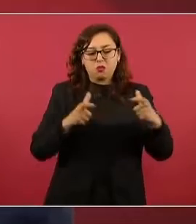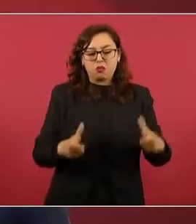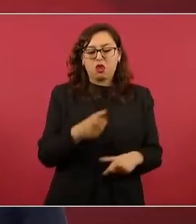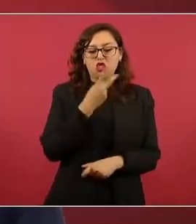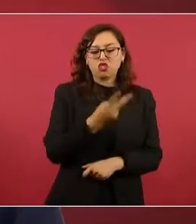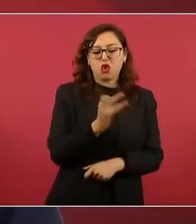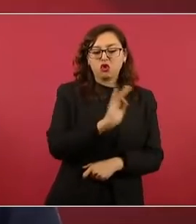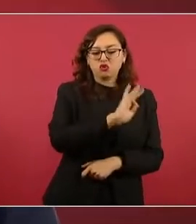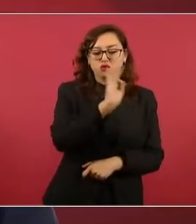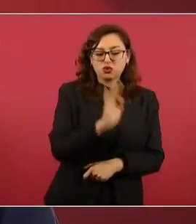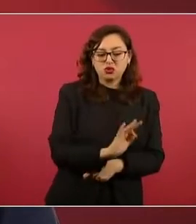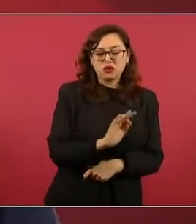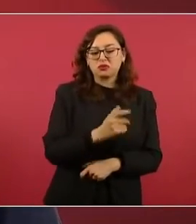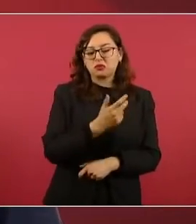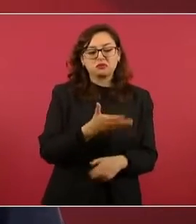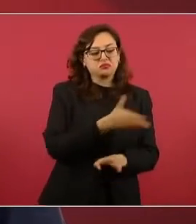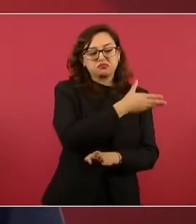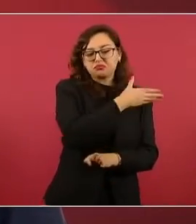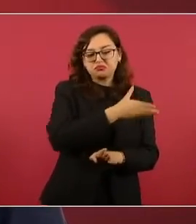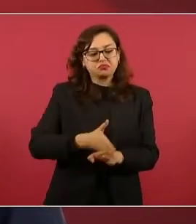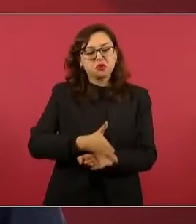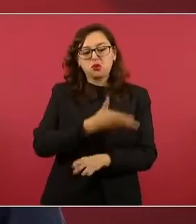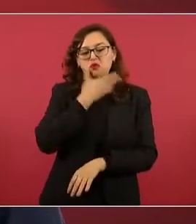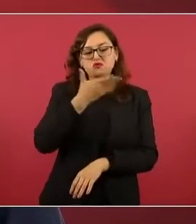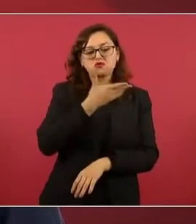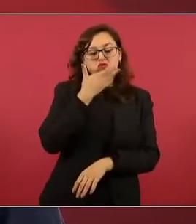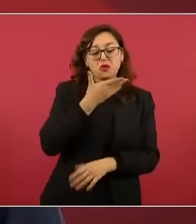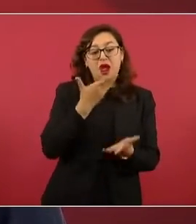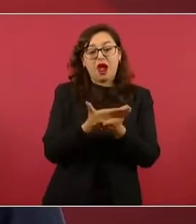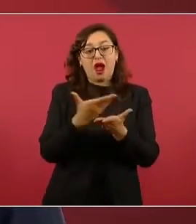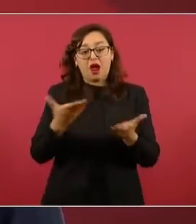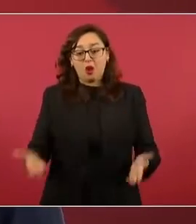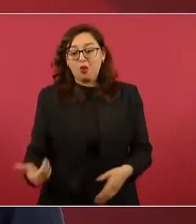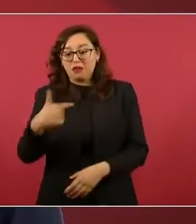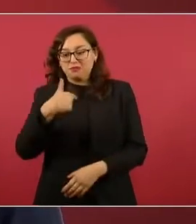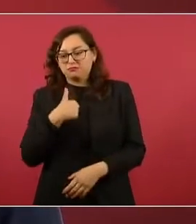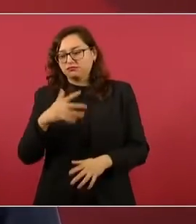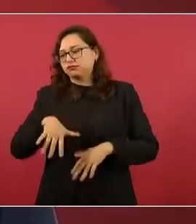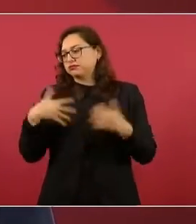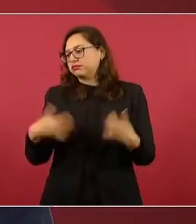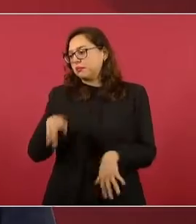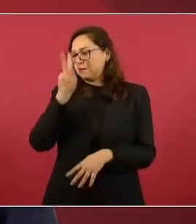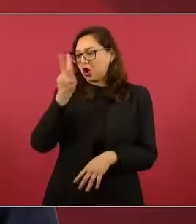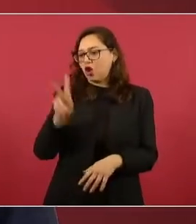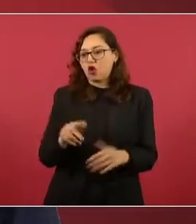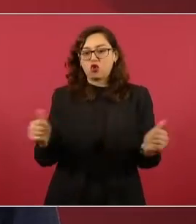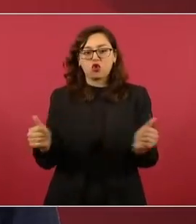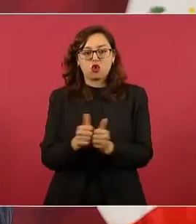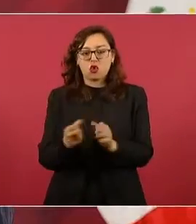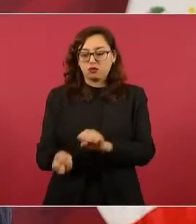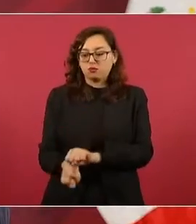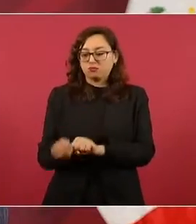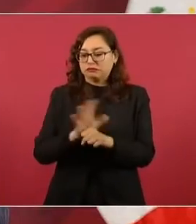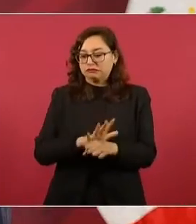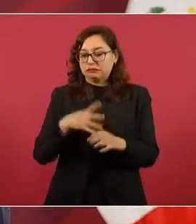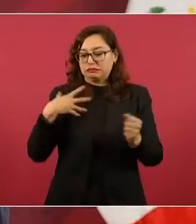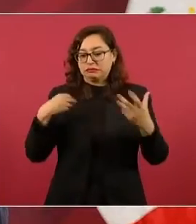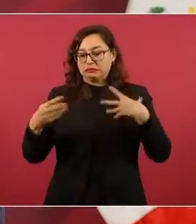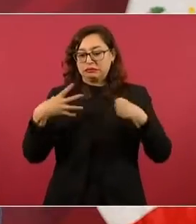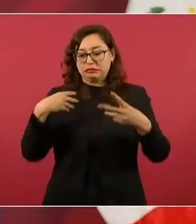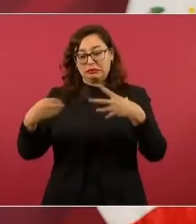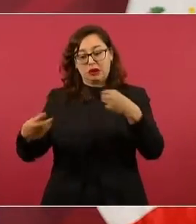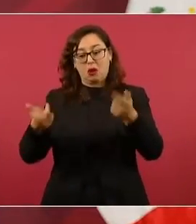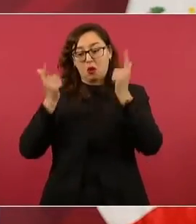una situación todavía peor, porque se nos cayó la economía con la pandemia, pero espero que nos